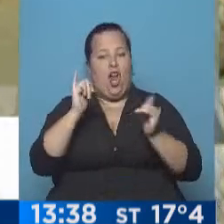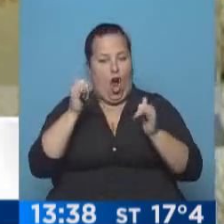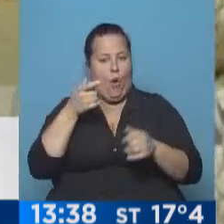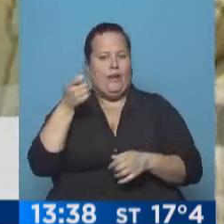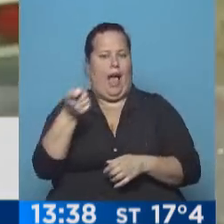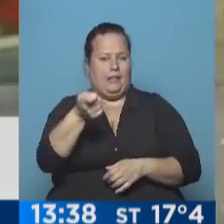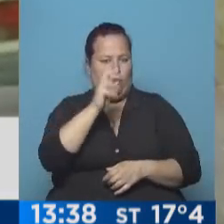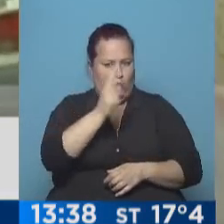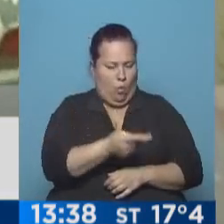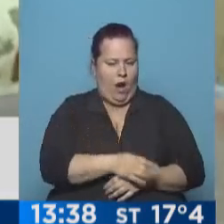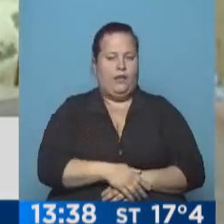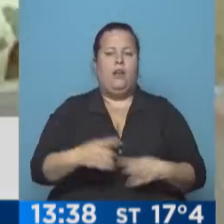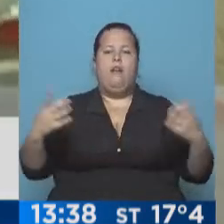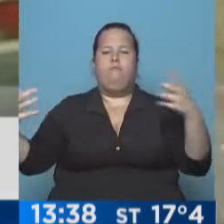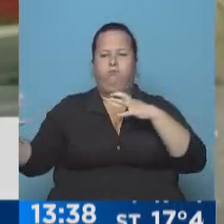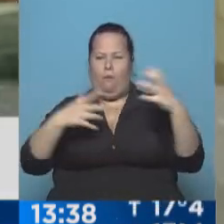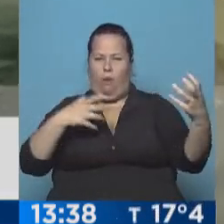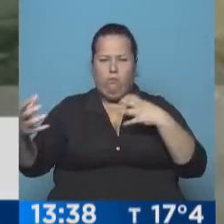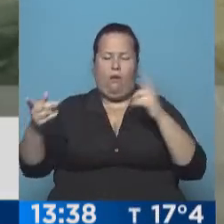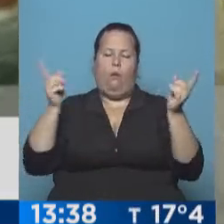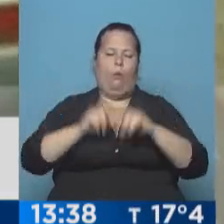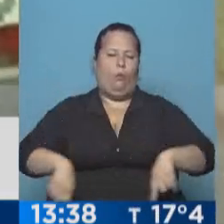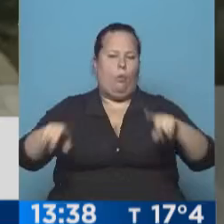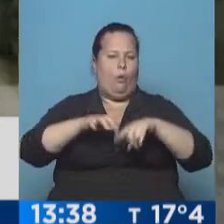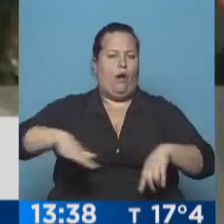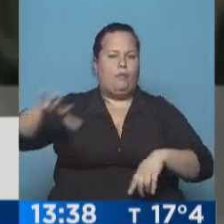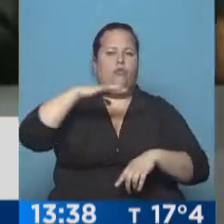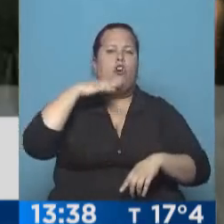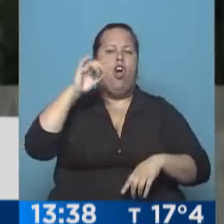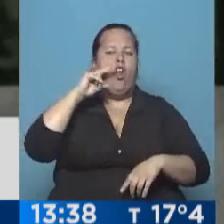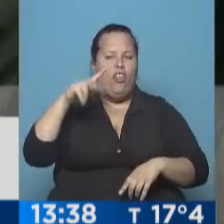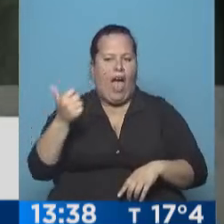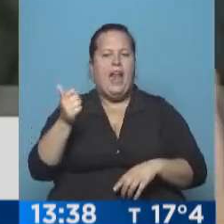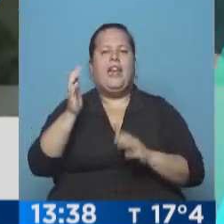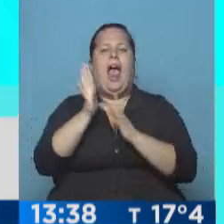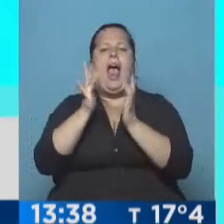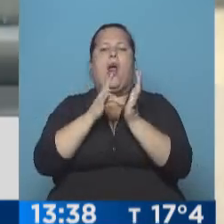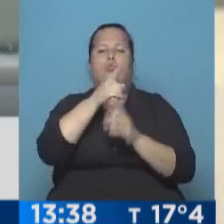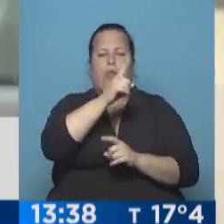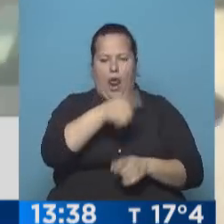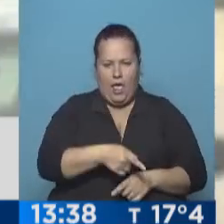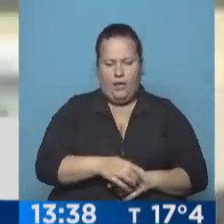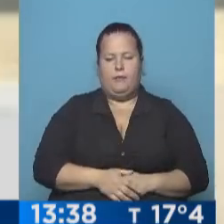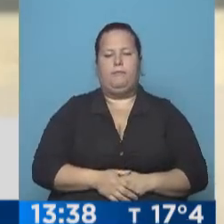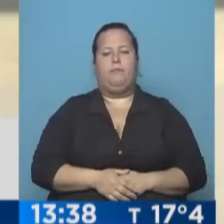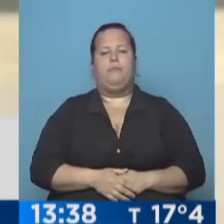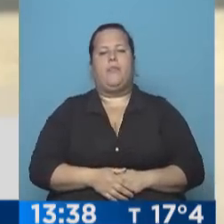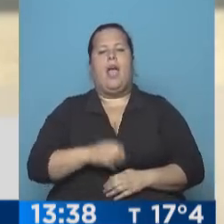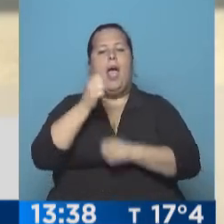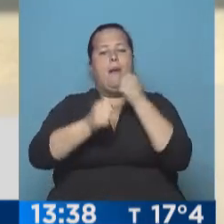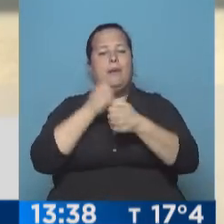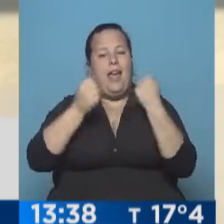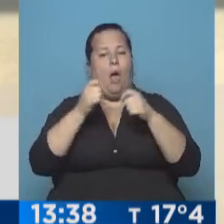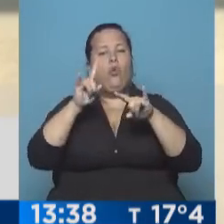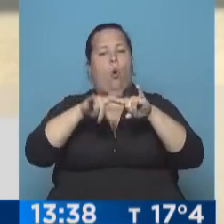asesinados. Los enfrentamientos se repiten en Cisjordania y Jerusalén Este. La automotriz alemana